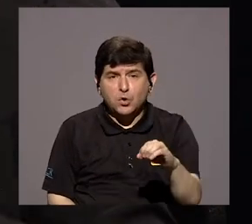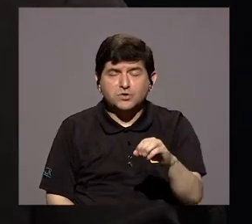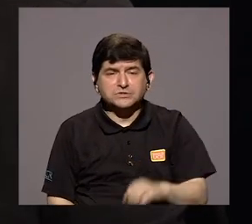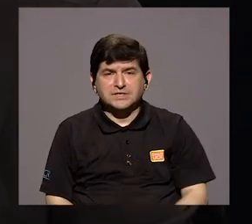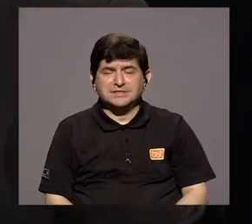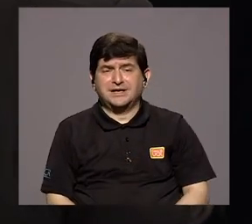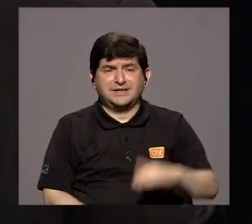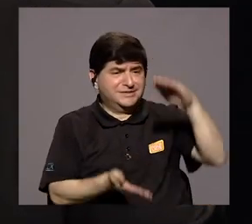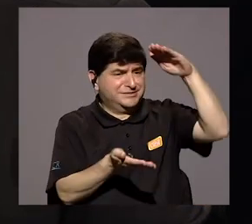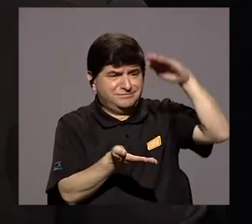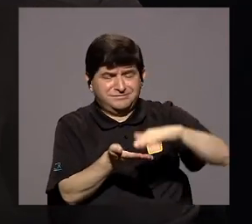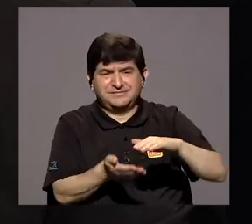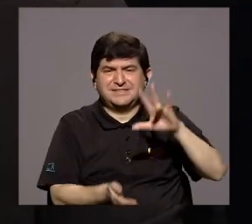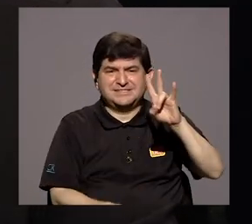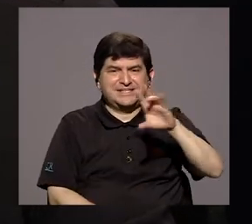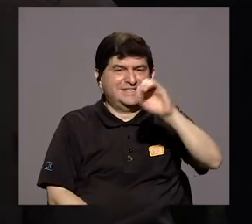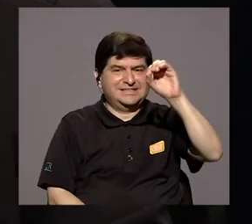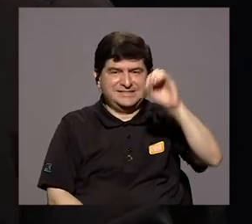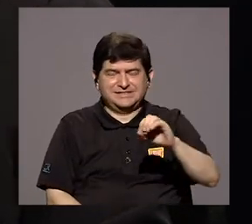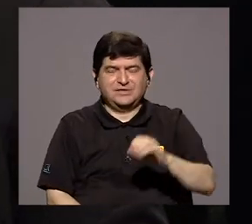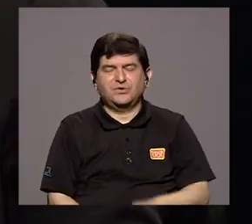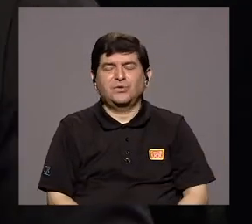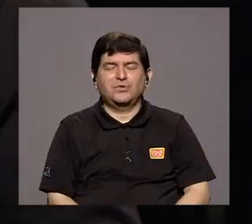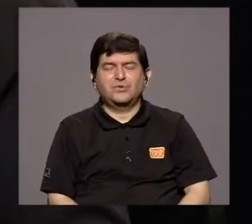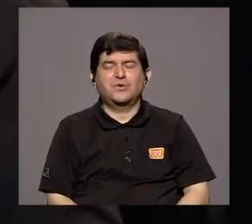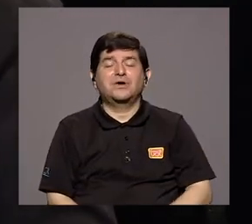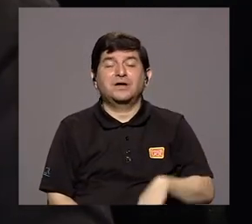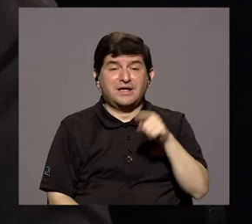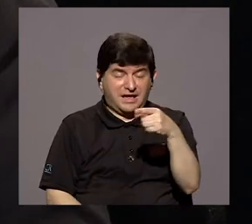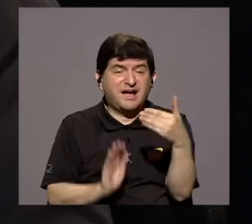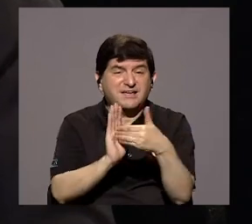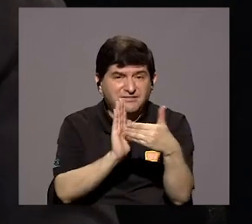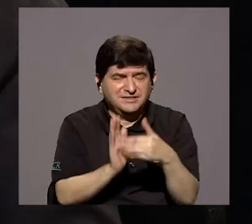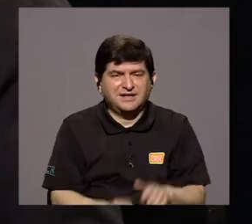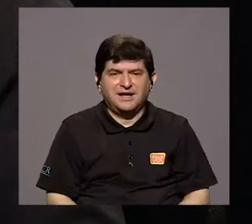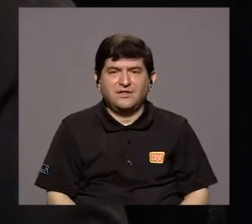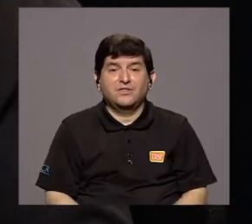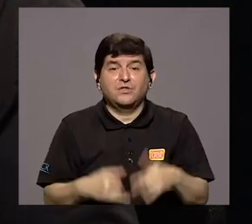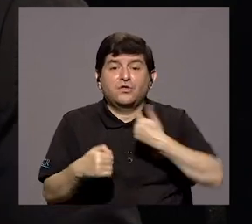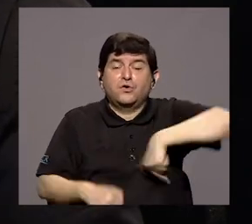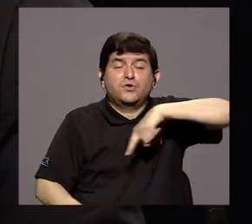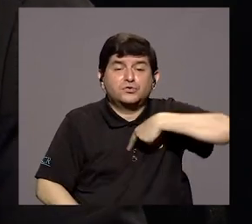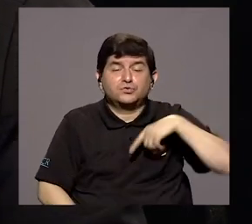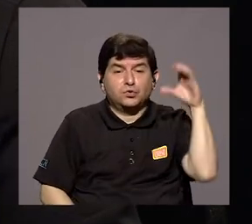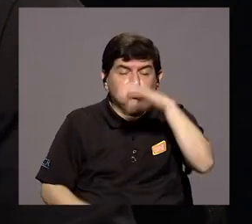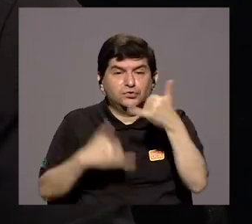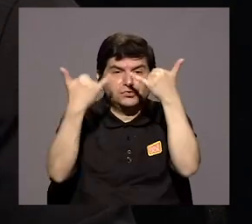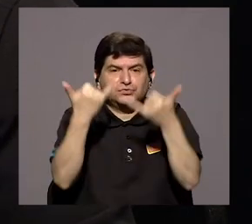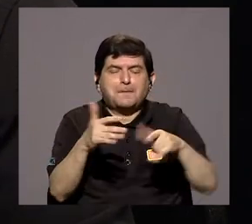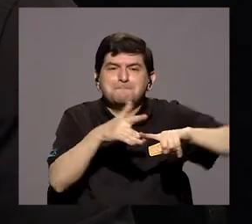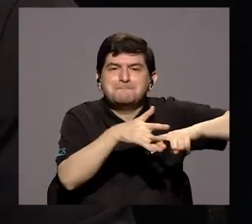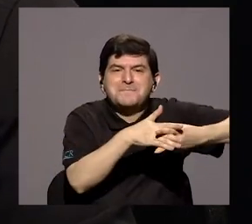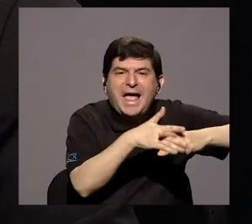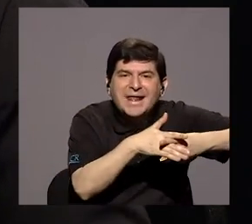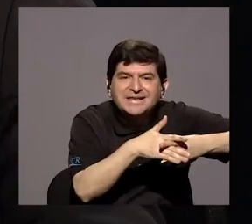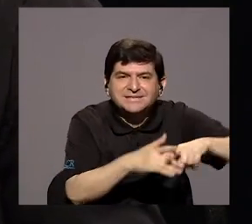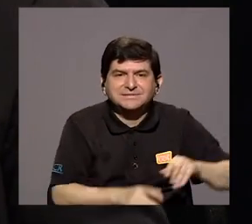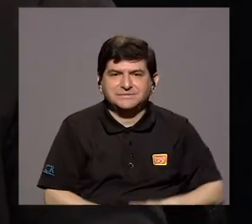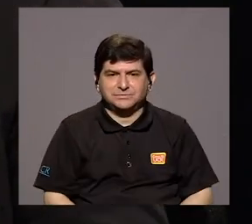bajan del 75% de afectación. Así es. Entonces, nosotros ahora tenemos que buscar mecanismos,